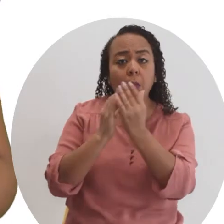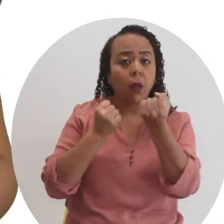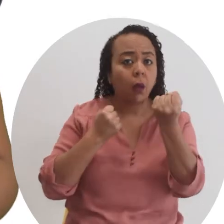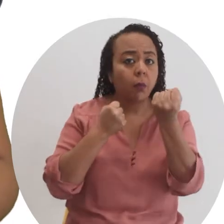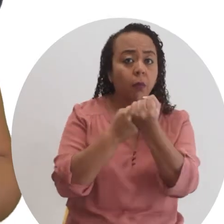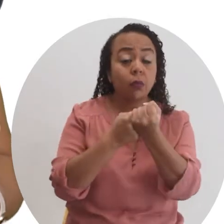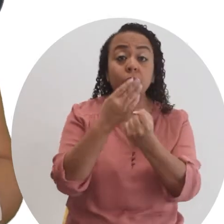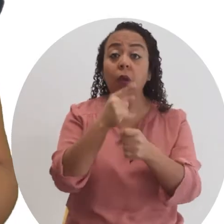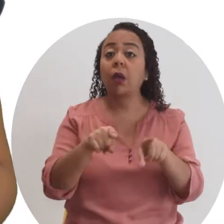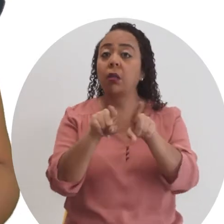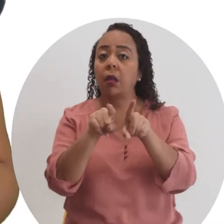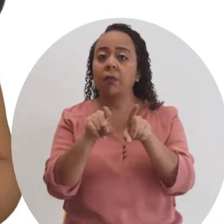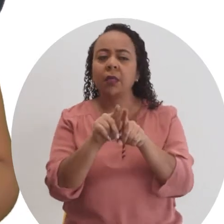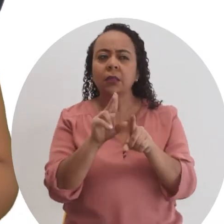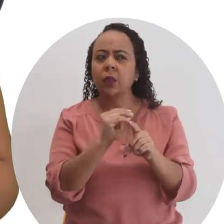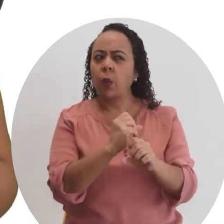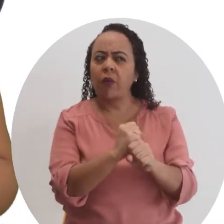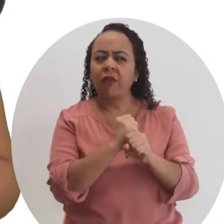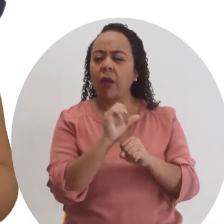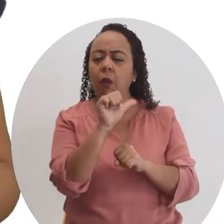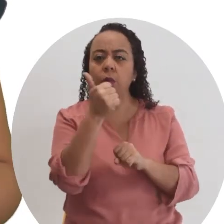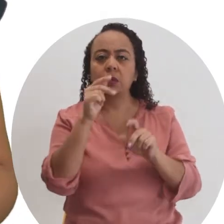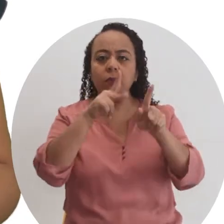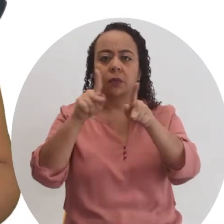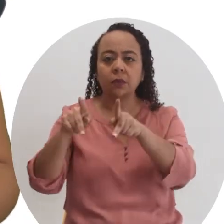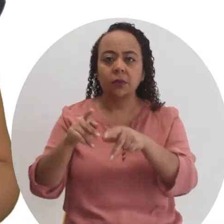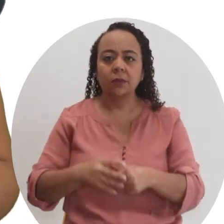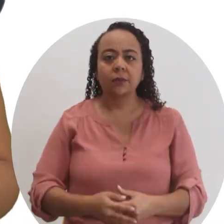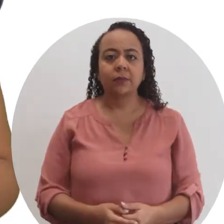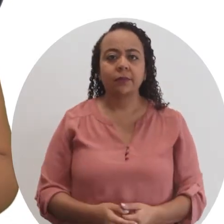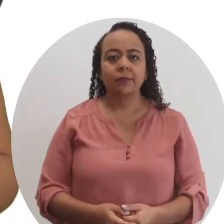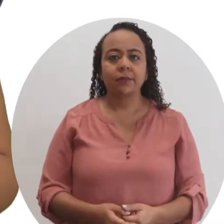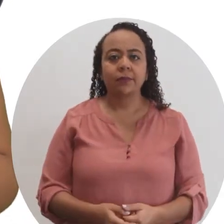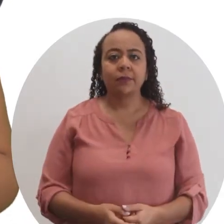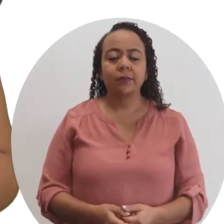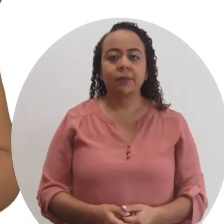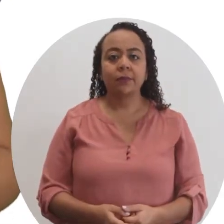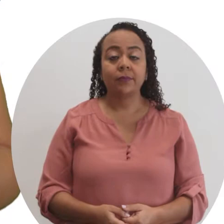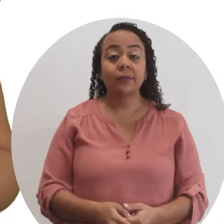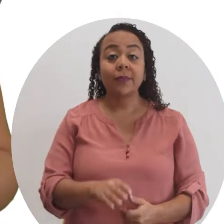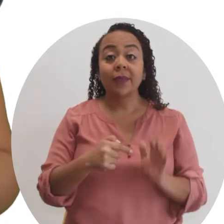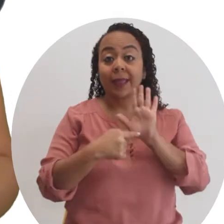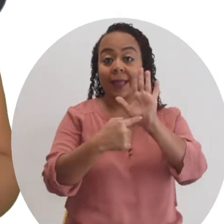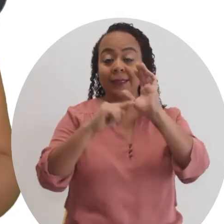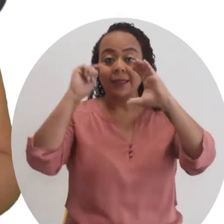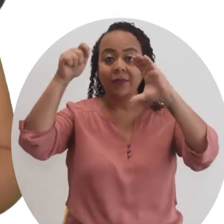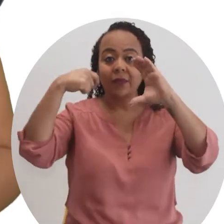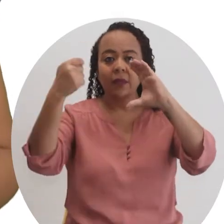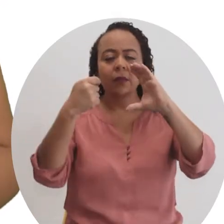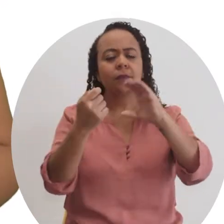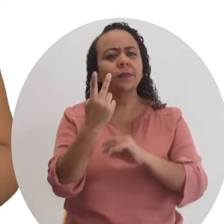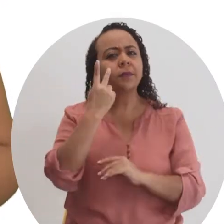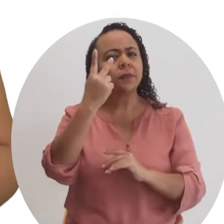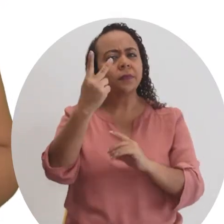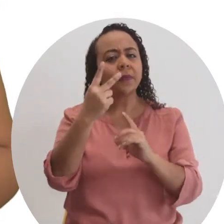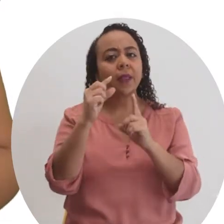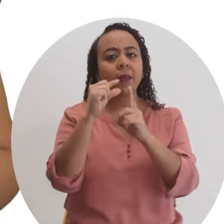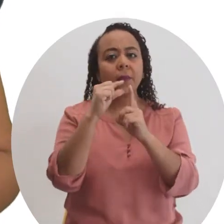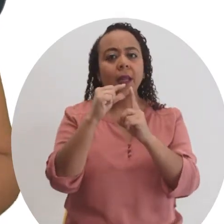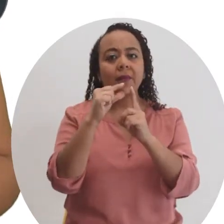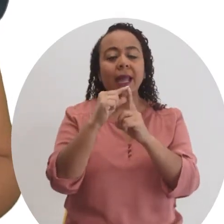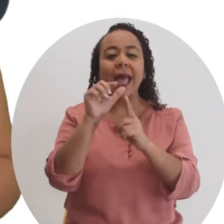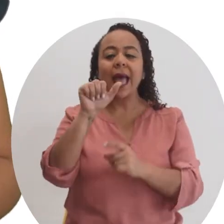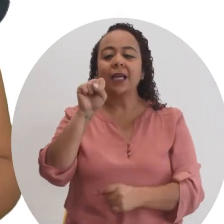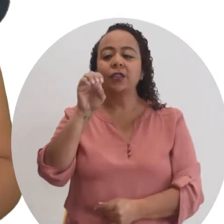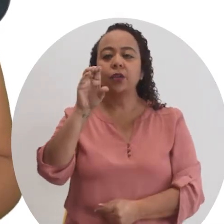solicitar apoyo e incluso desconfiando de otras personas. En este video vamos a conocer la palabra